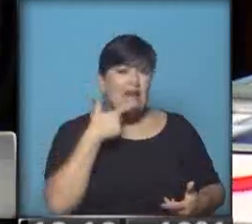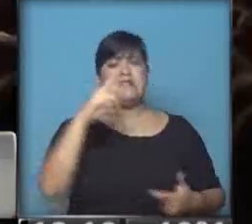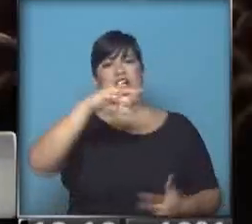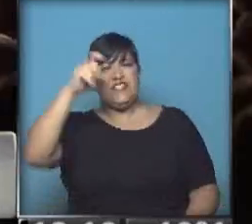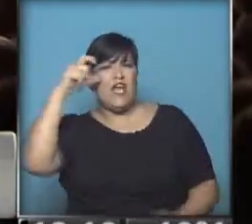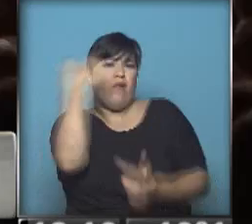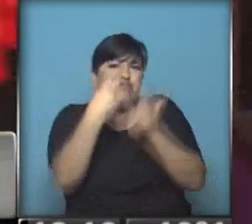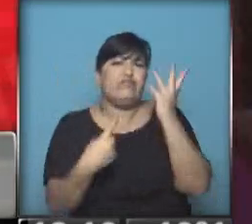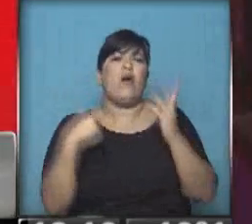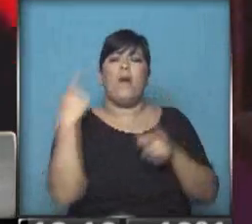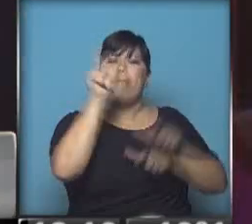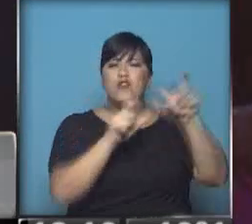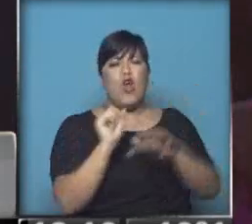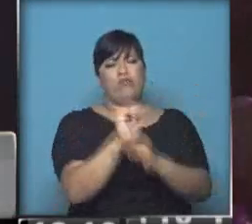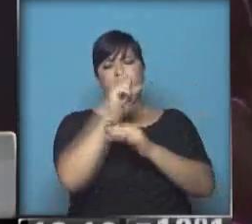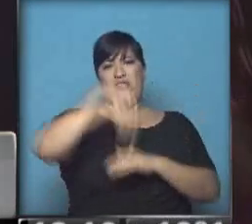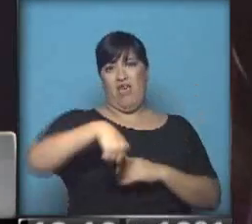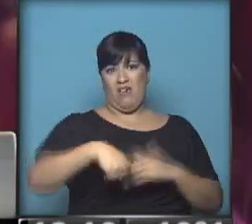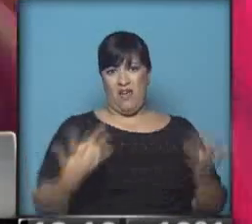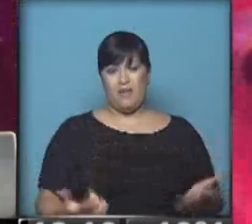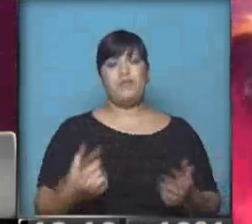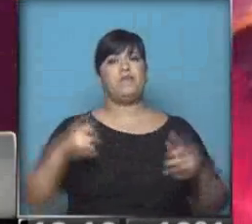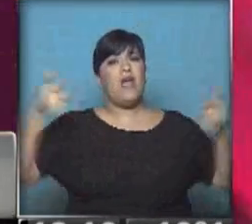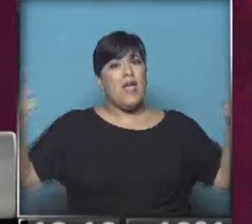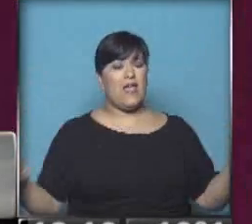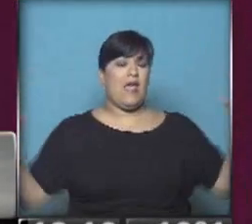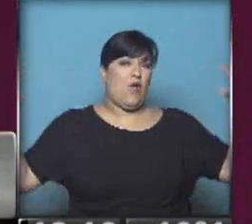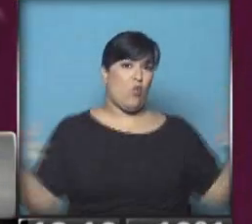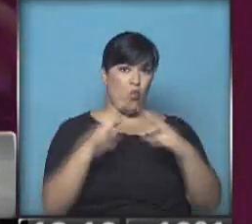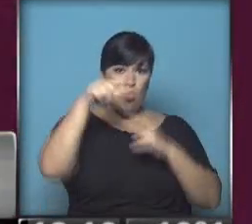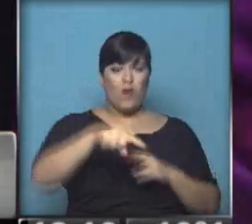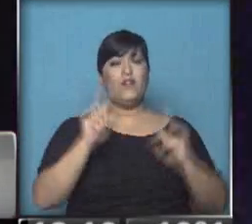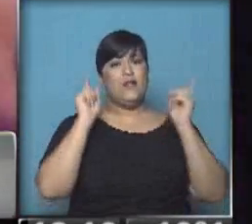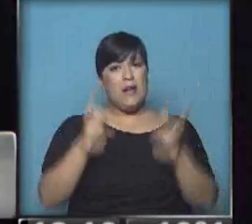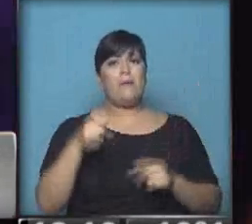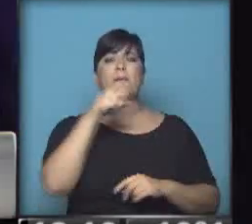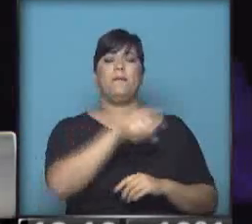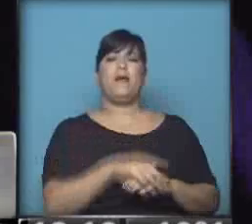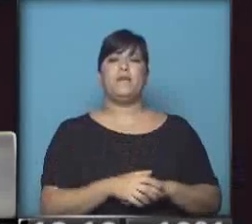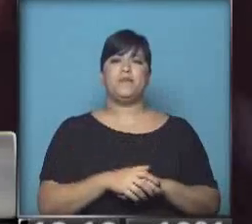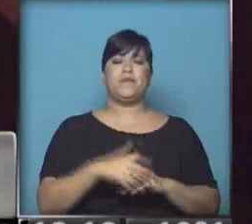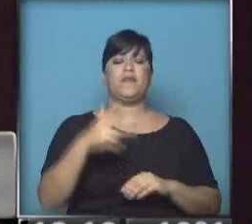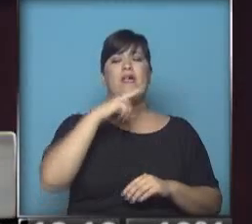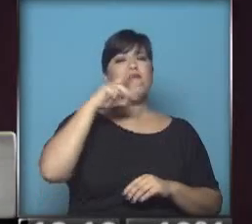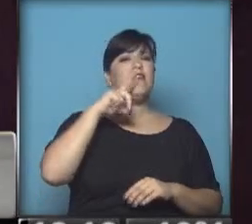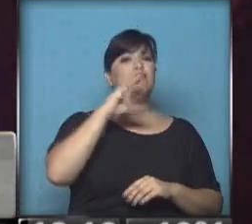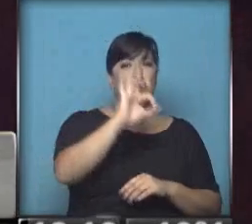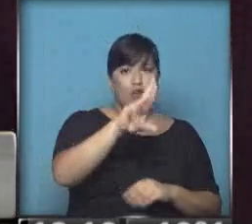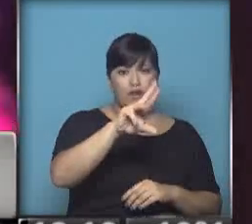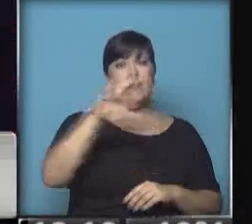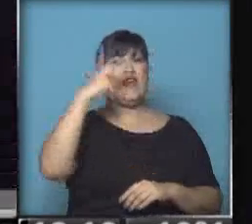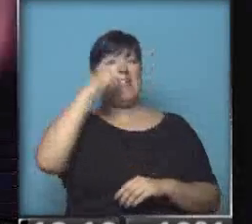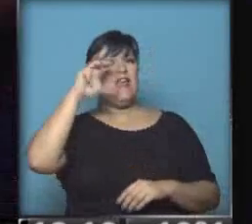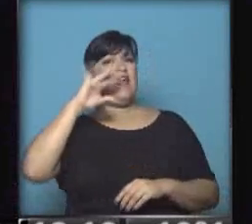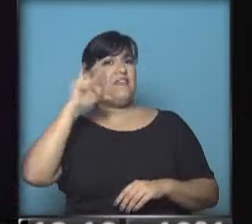patriotas de latinoamericanos. Un encuentro de la patria grande, efectivamente, con la participación de Inti Limán y Víctor Heredia y hoy el cierre a cargo de